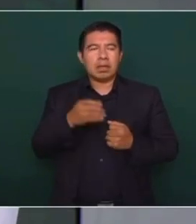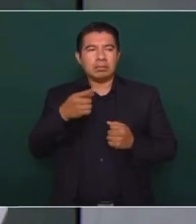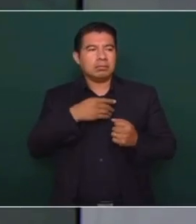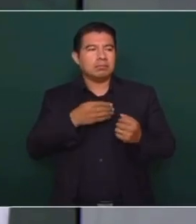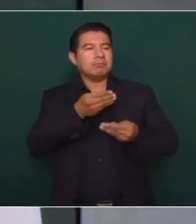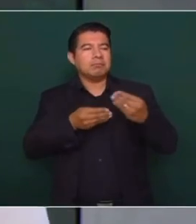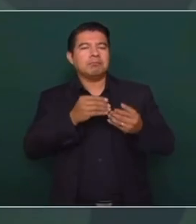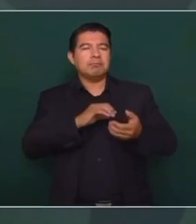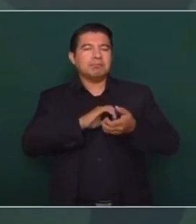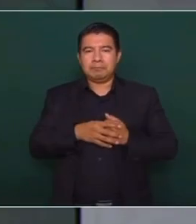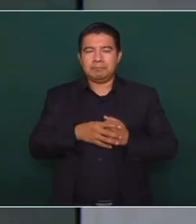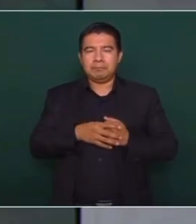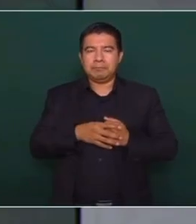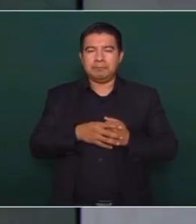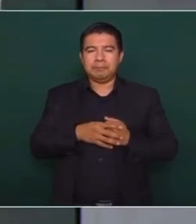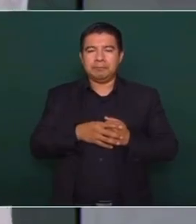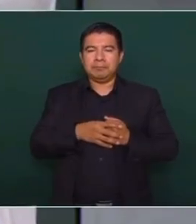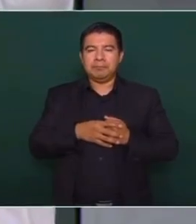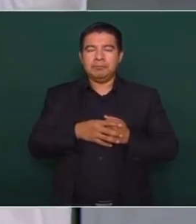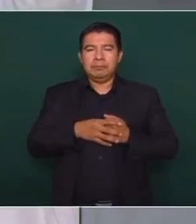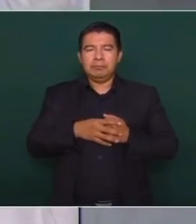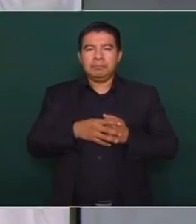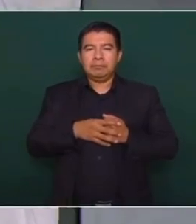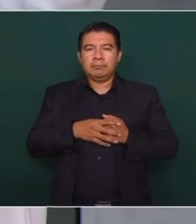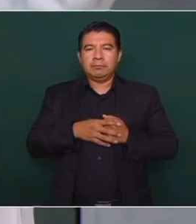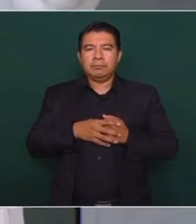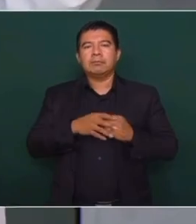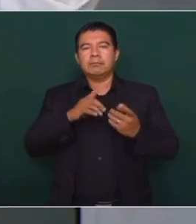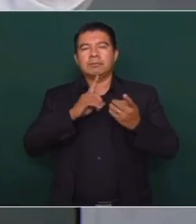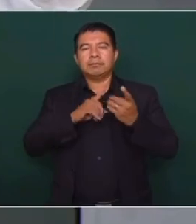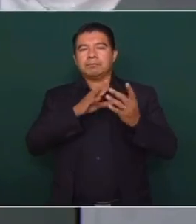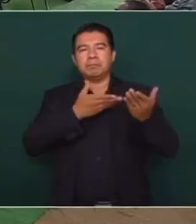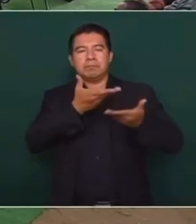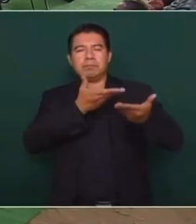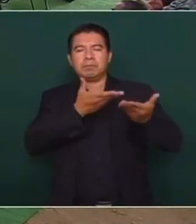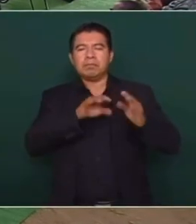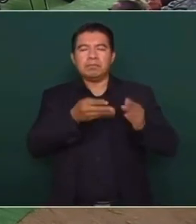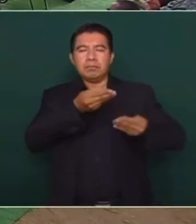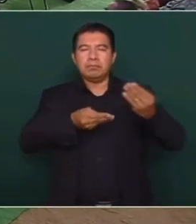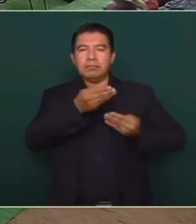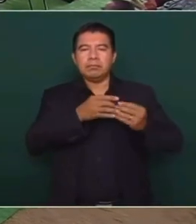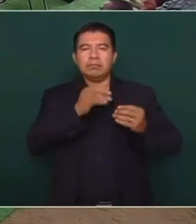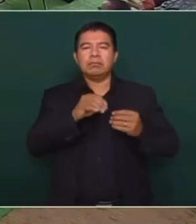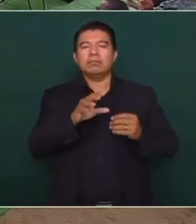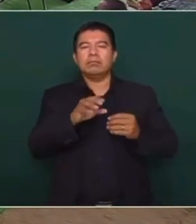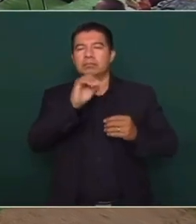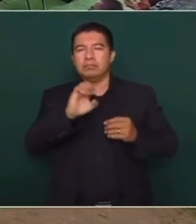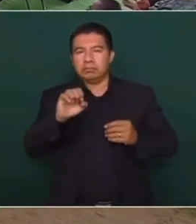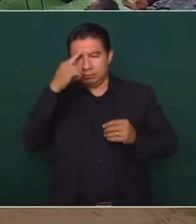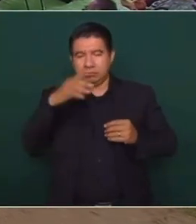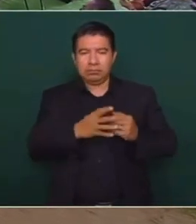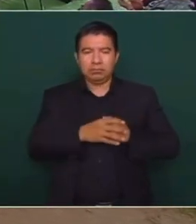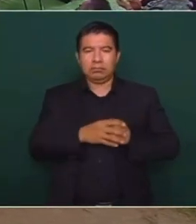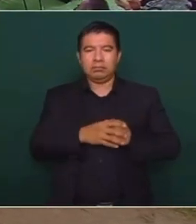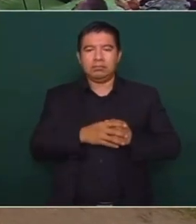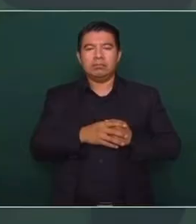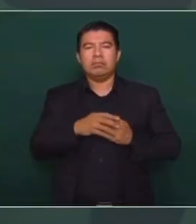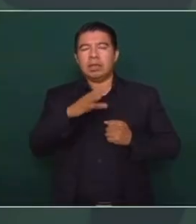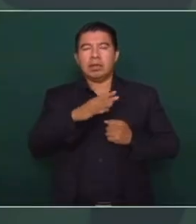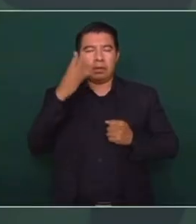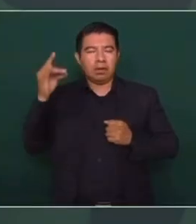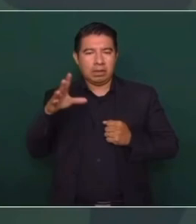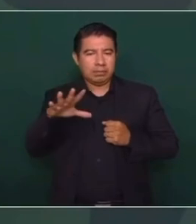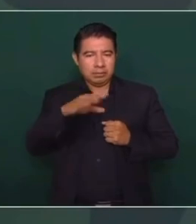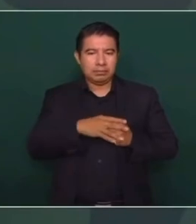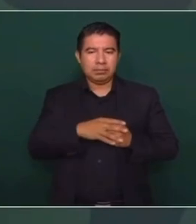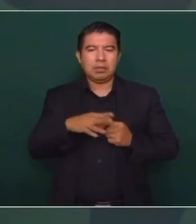con el este de Estados Unidos. Toda la relación es hacia el oeste. Es California,